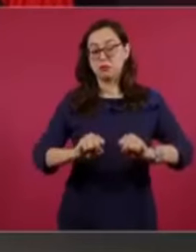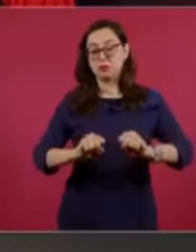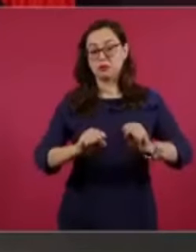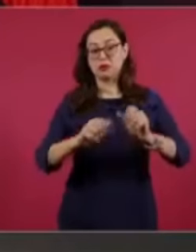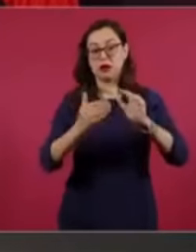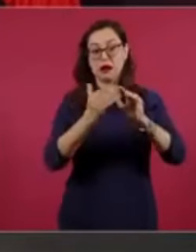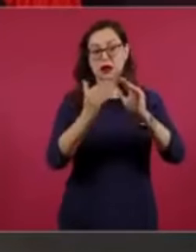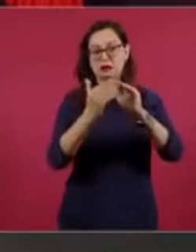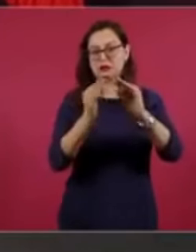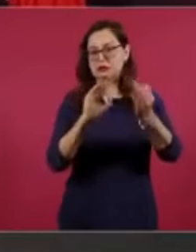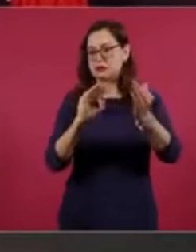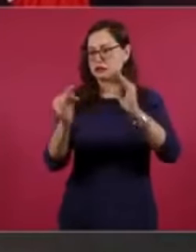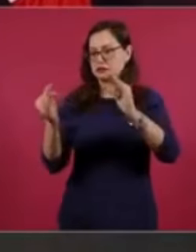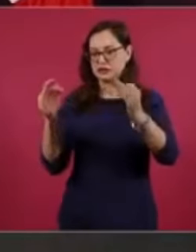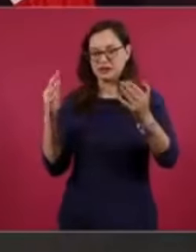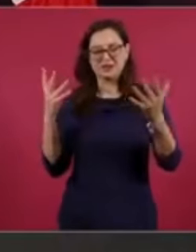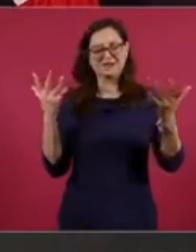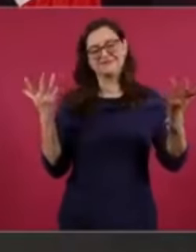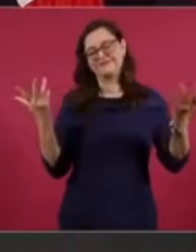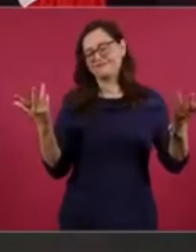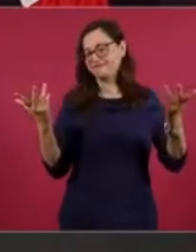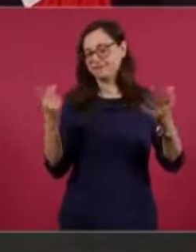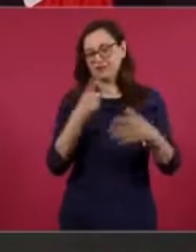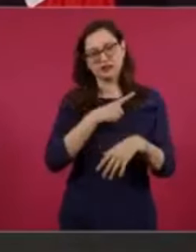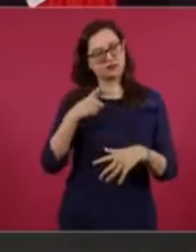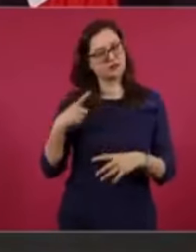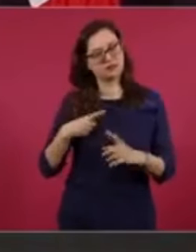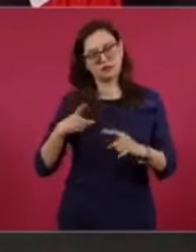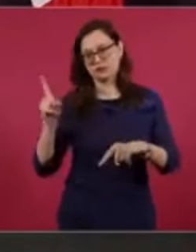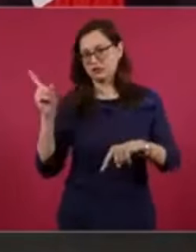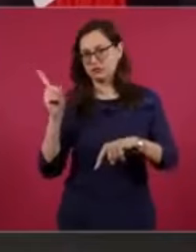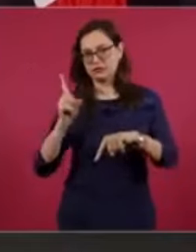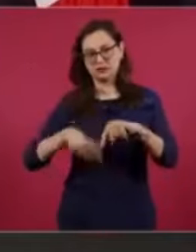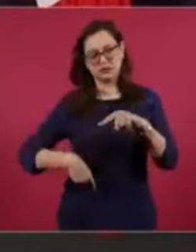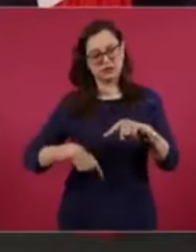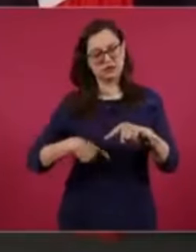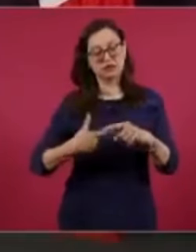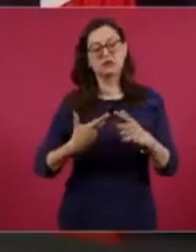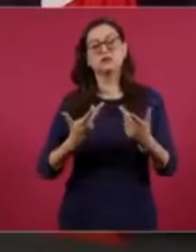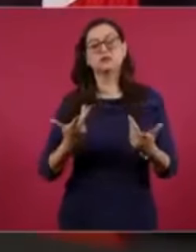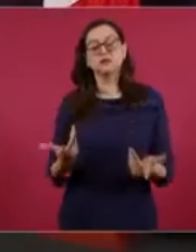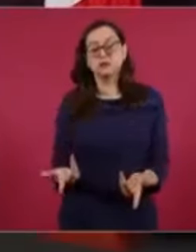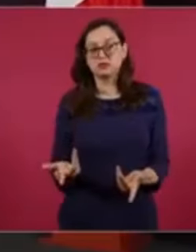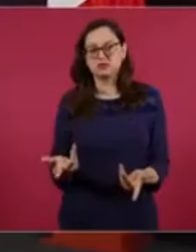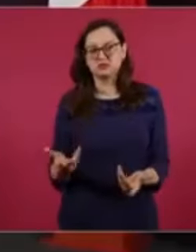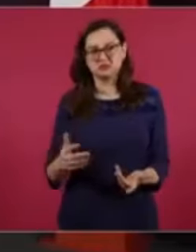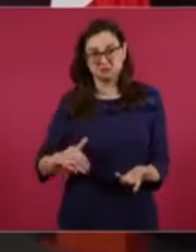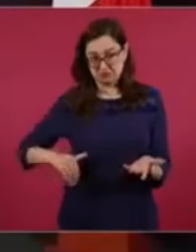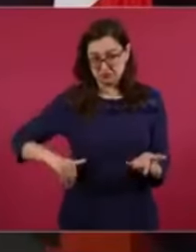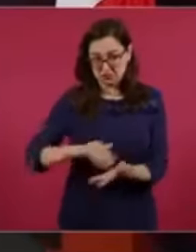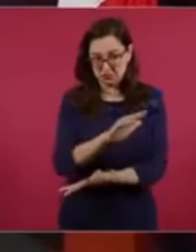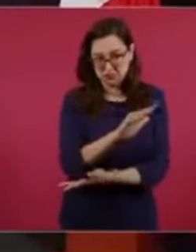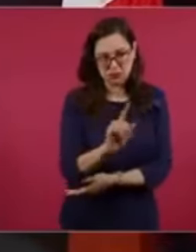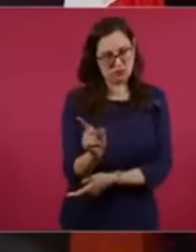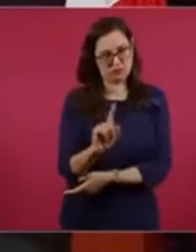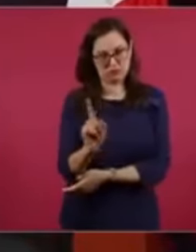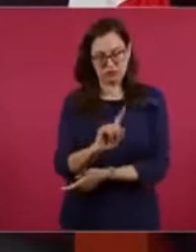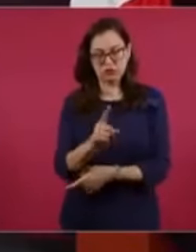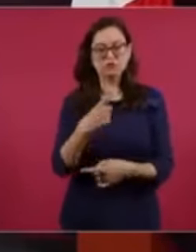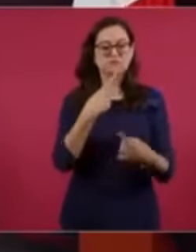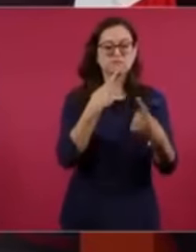y todo esto fue mediante el diálogo, el acuerdo con la gente,